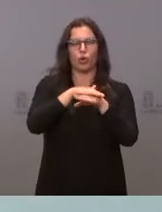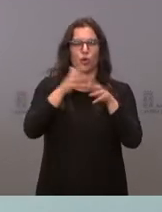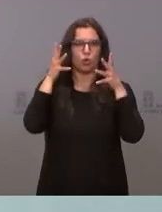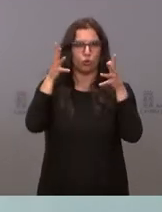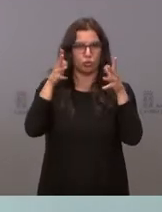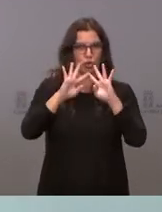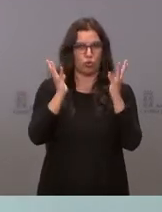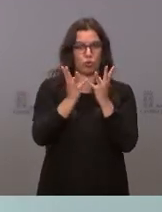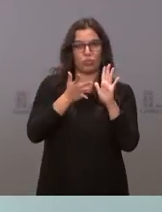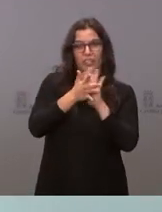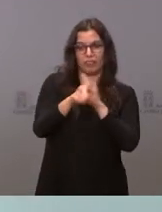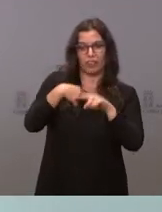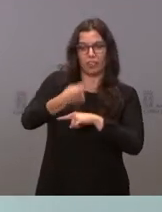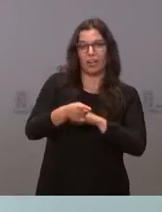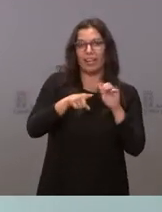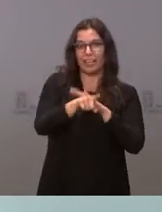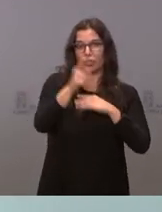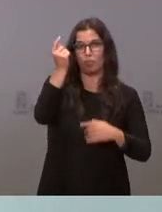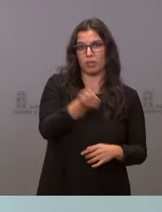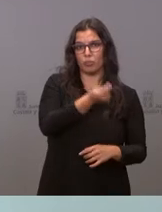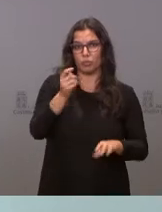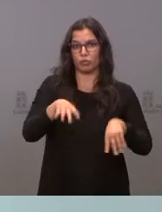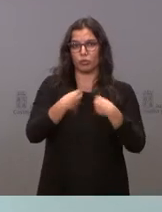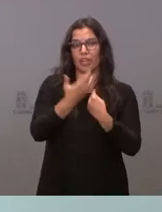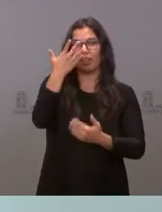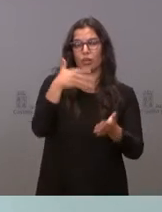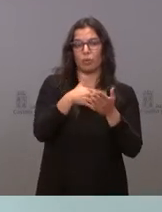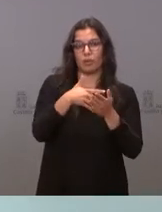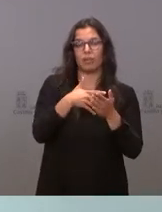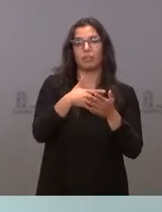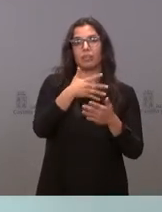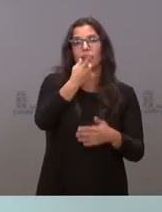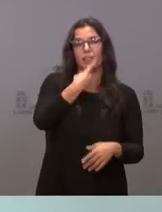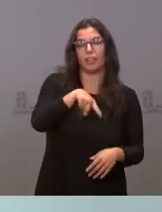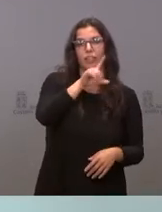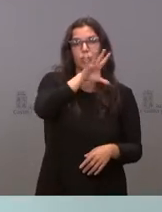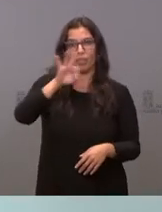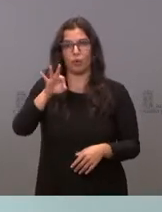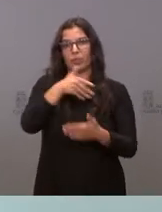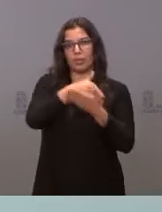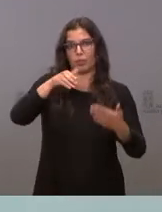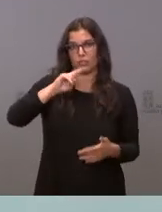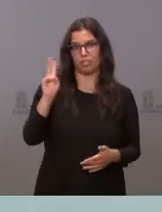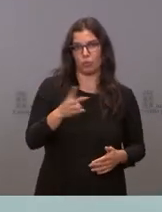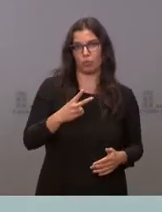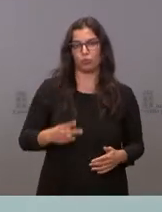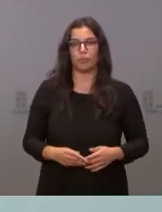supuesto una gestión presupuestaria de 5.150 millones de euros.